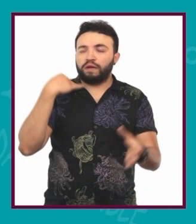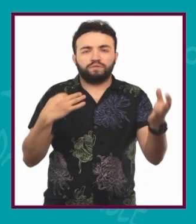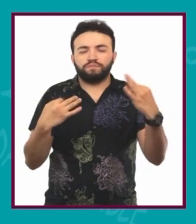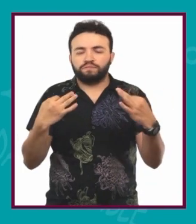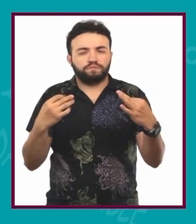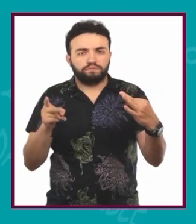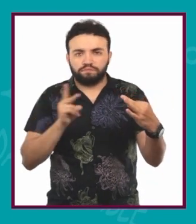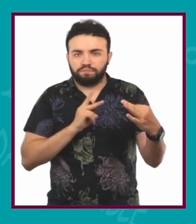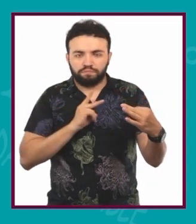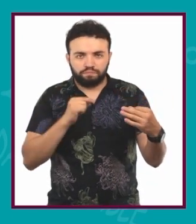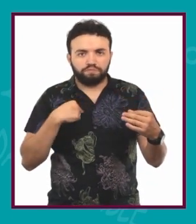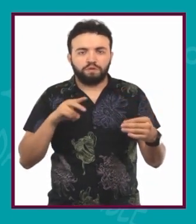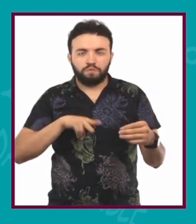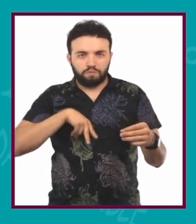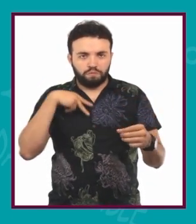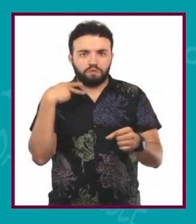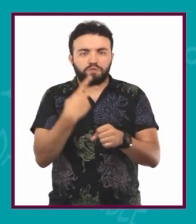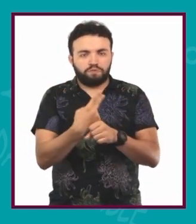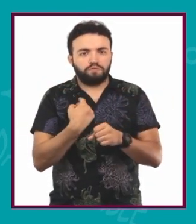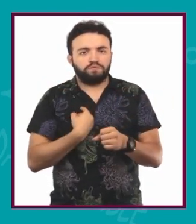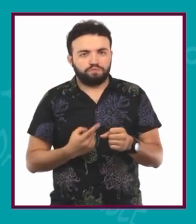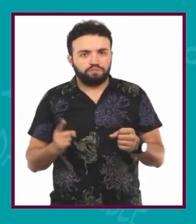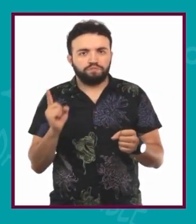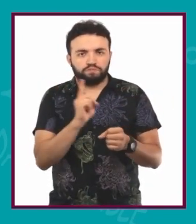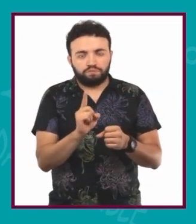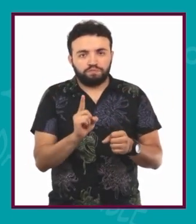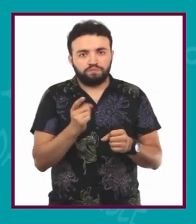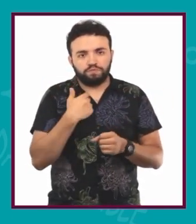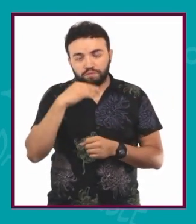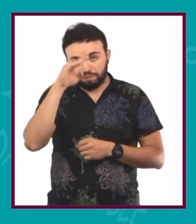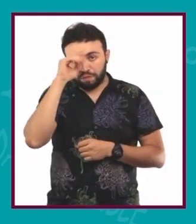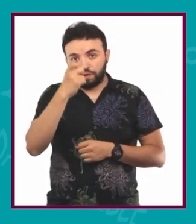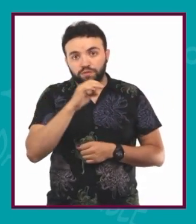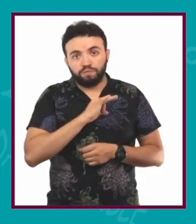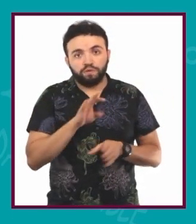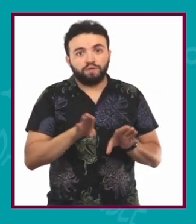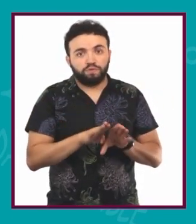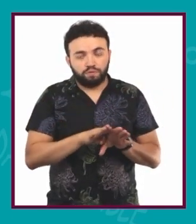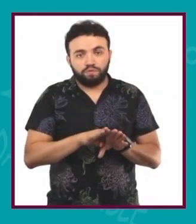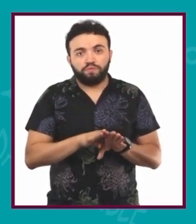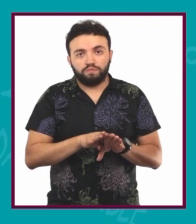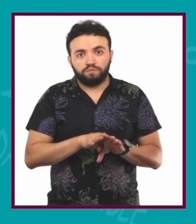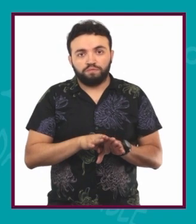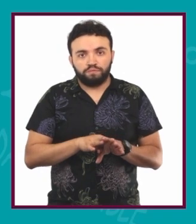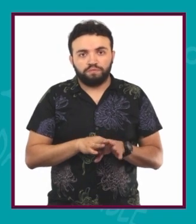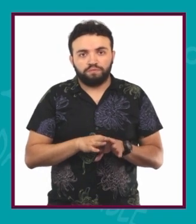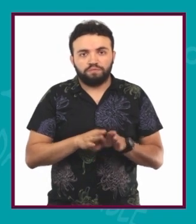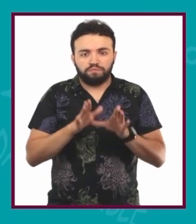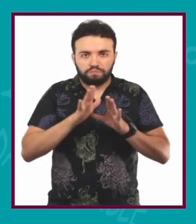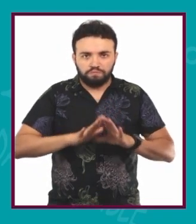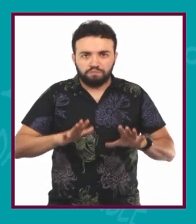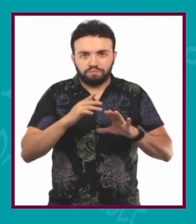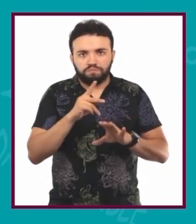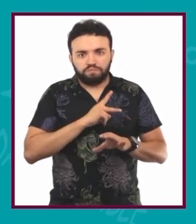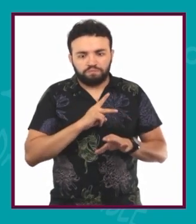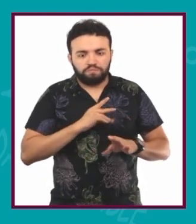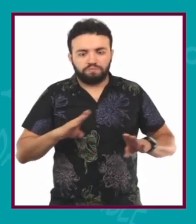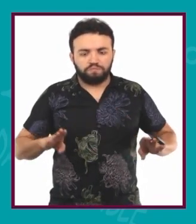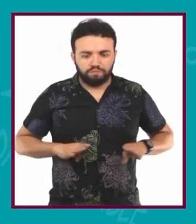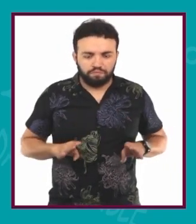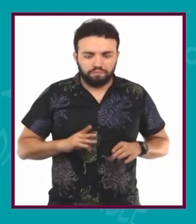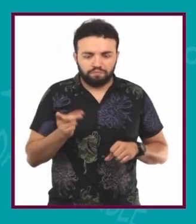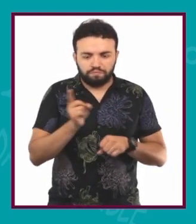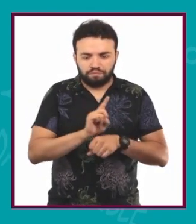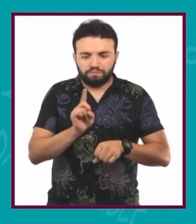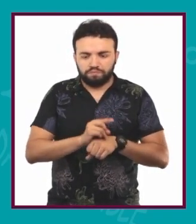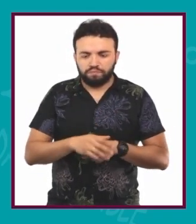Actuamos por nosotras mismas según nuestro análisis y de esa forma podemos regular nuestra conducta en el día a día. Para mí la autonomía